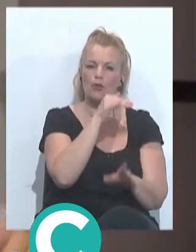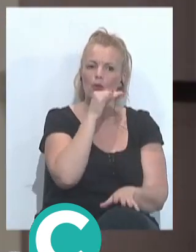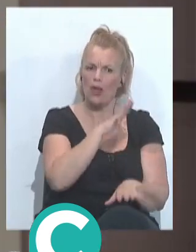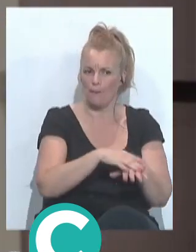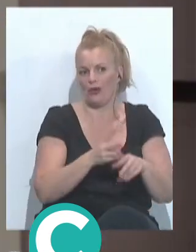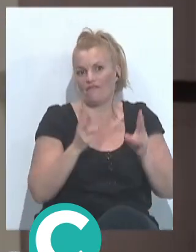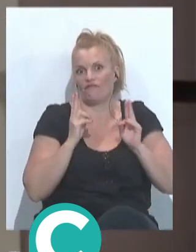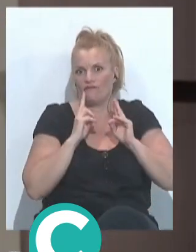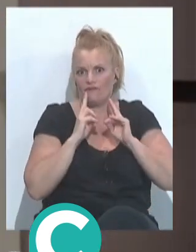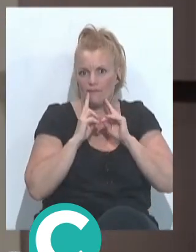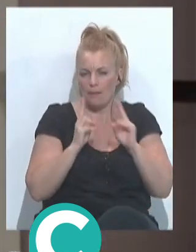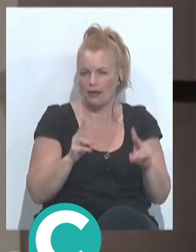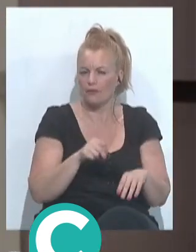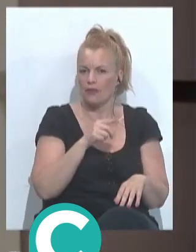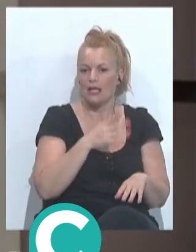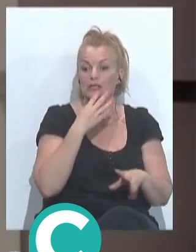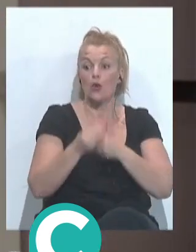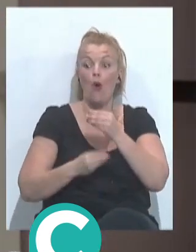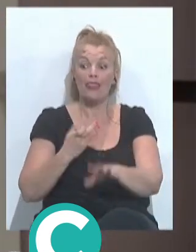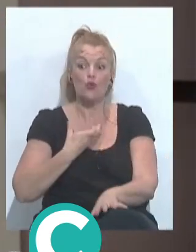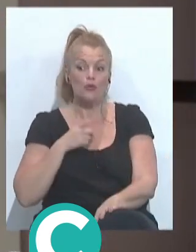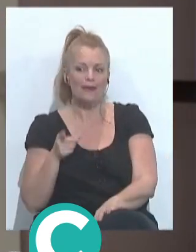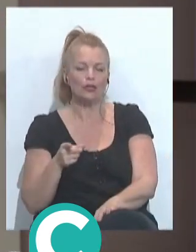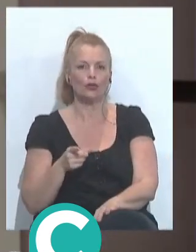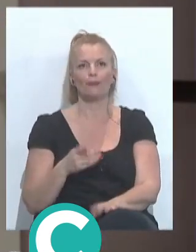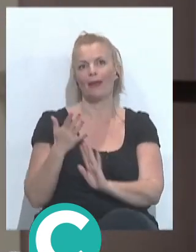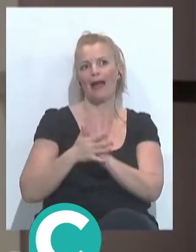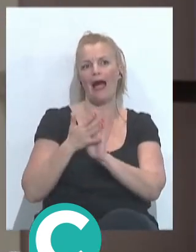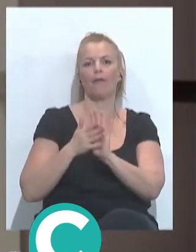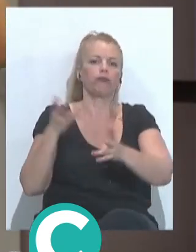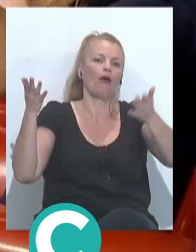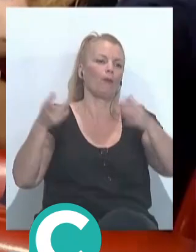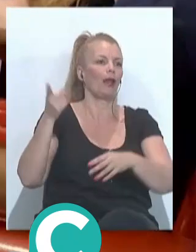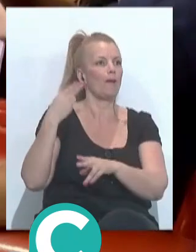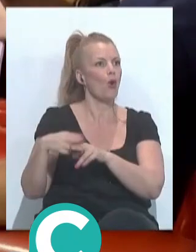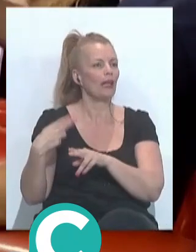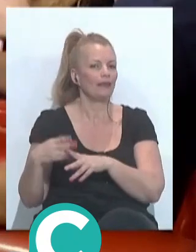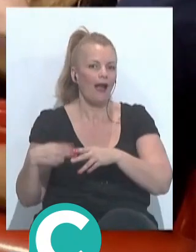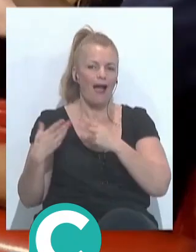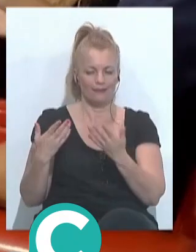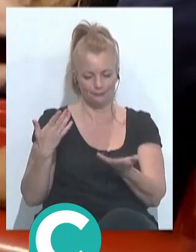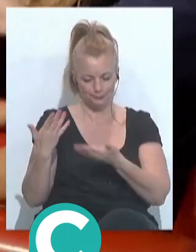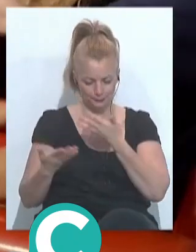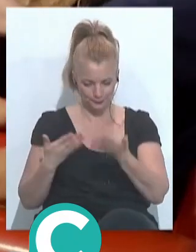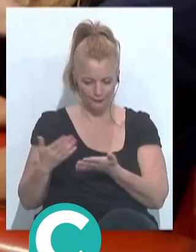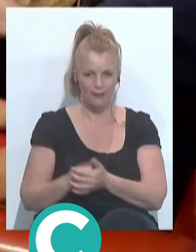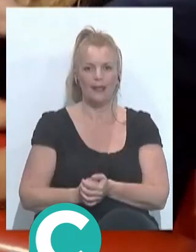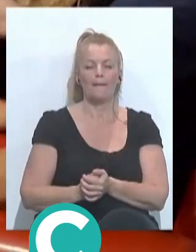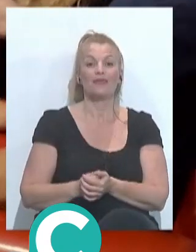iba a beneficiar. Si lo hace el ayuntamiento, pues al final vamos a hablar de cuestiones políticas, ideológicas, no sé qué, no sé cuánto.